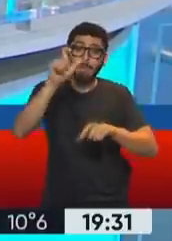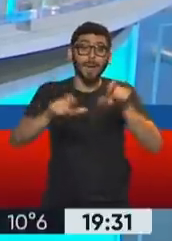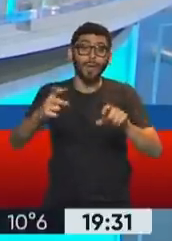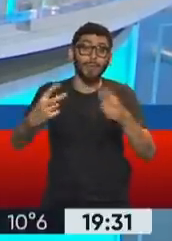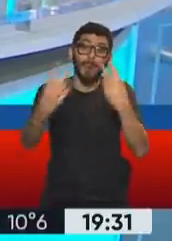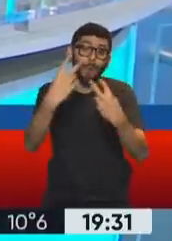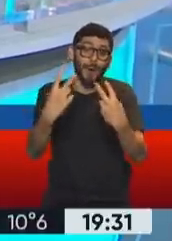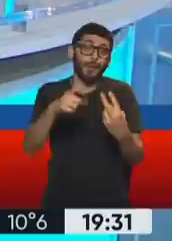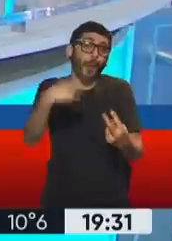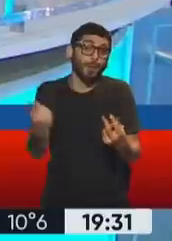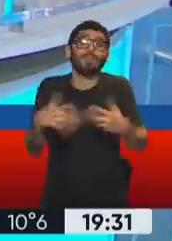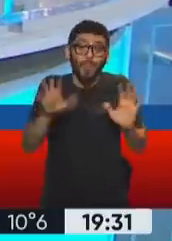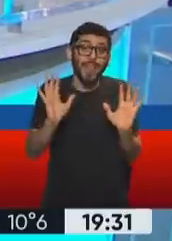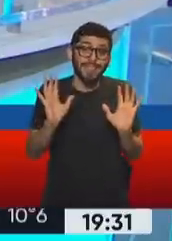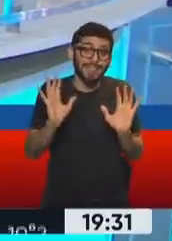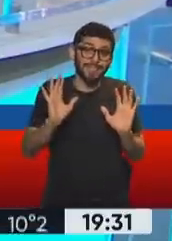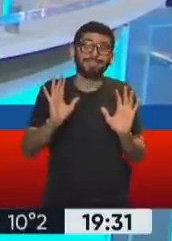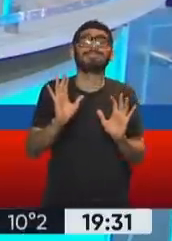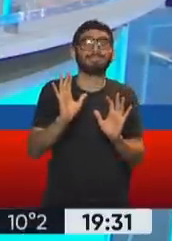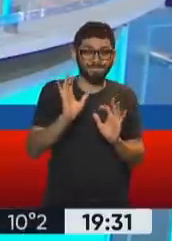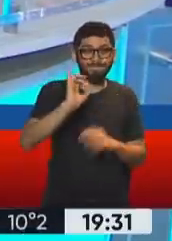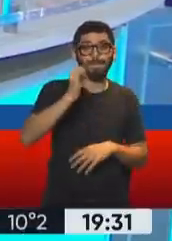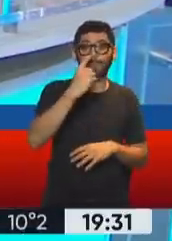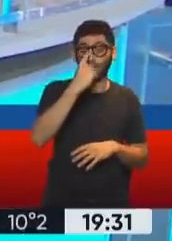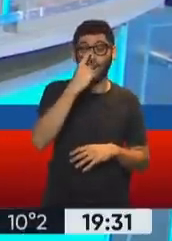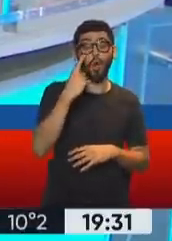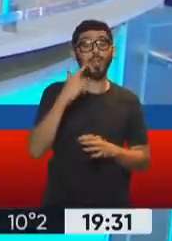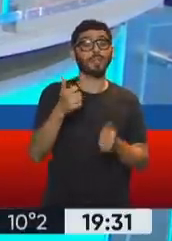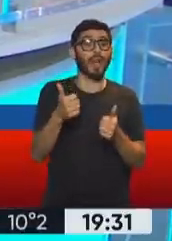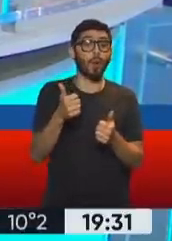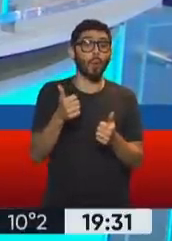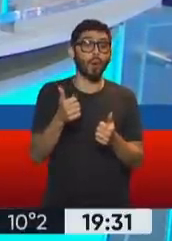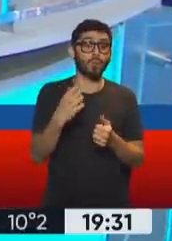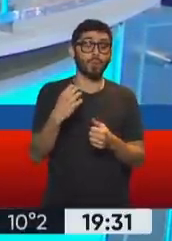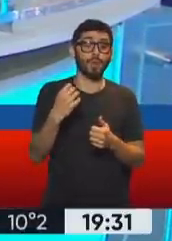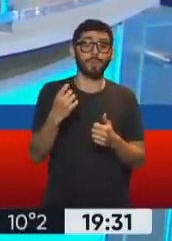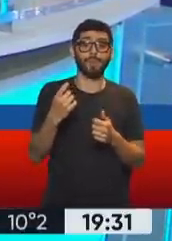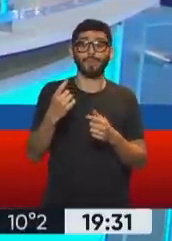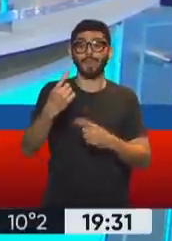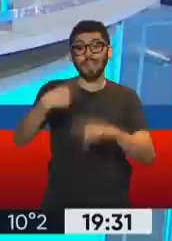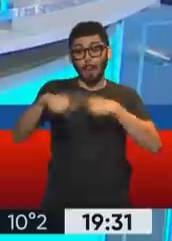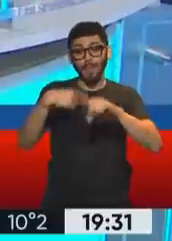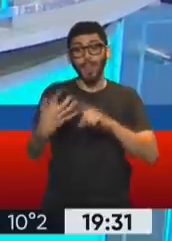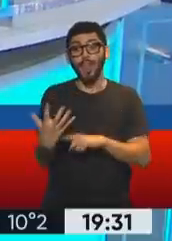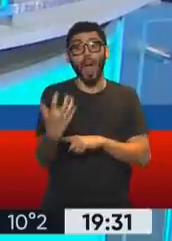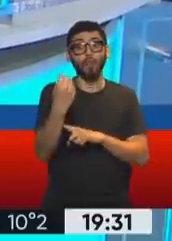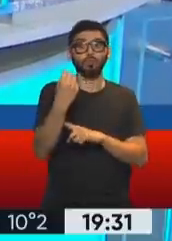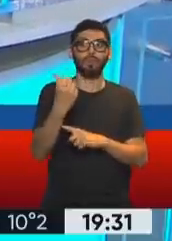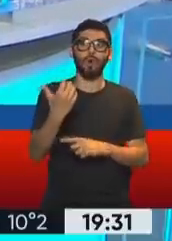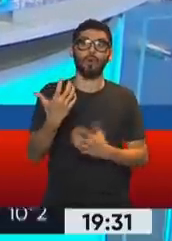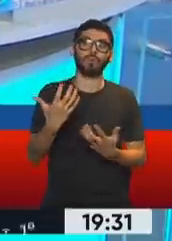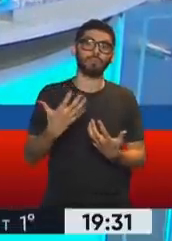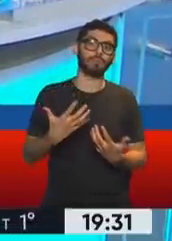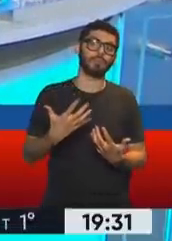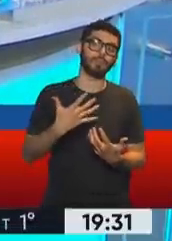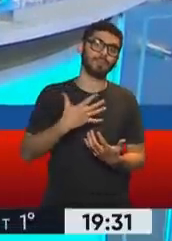renueva. No, pero además porque está bueno, porque como digo siempre, los trámites de adopción son una doble alegría, digamos.